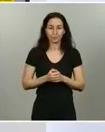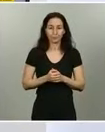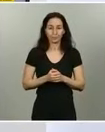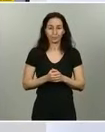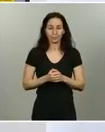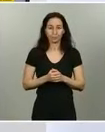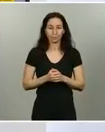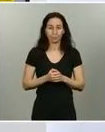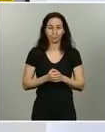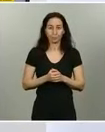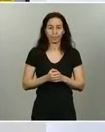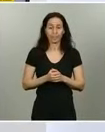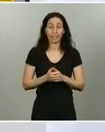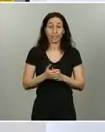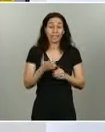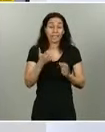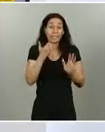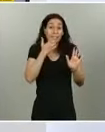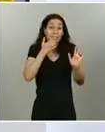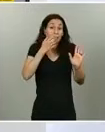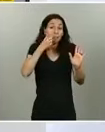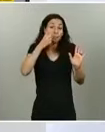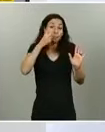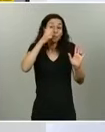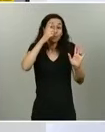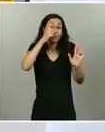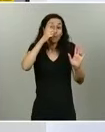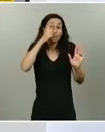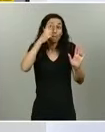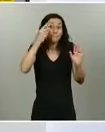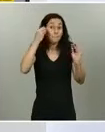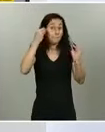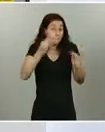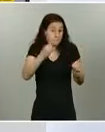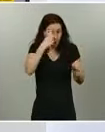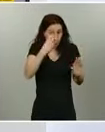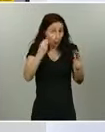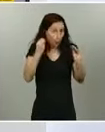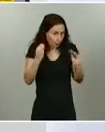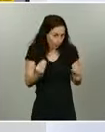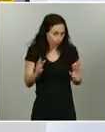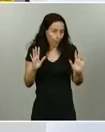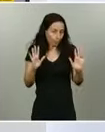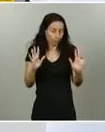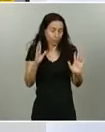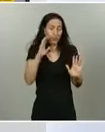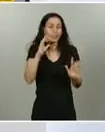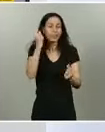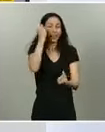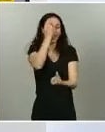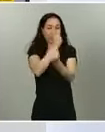Si no recuerdo mal, en los datos hemos puesto una nota.